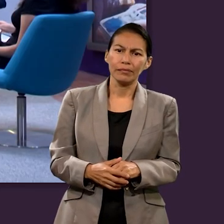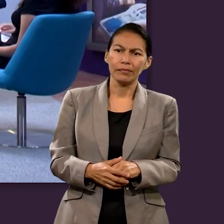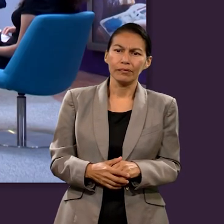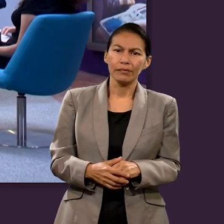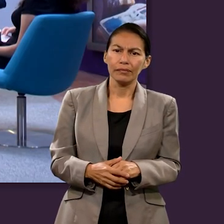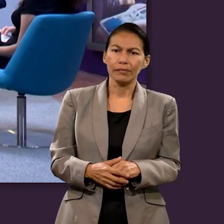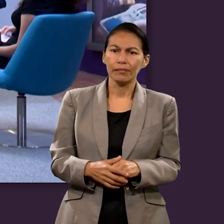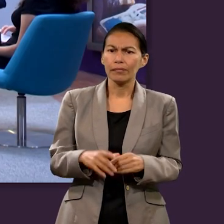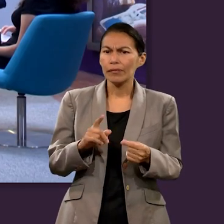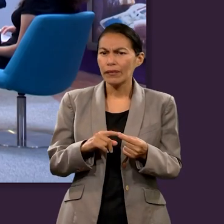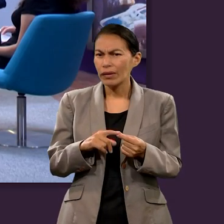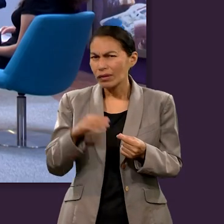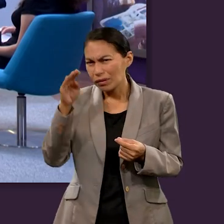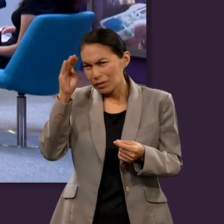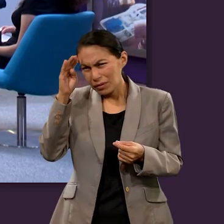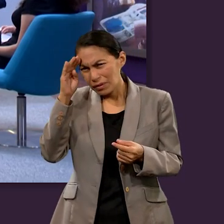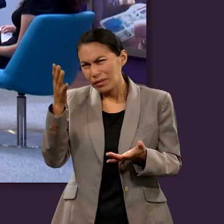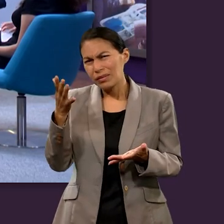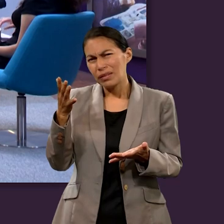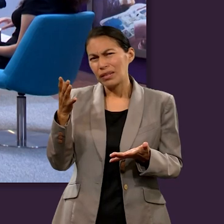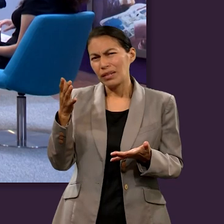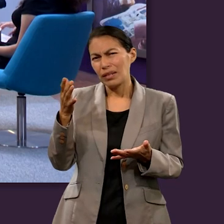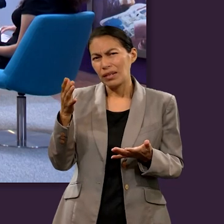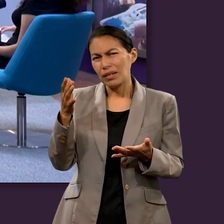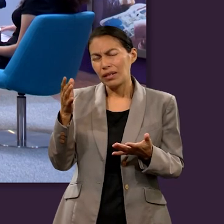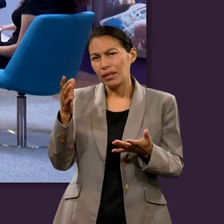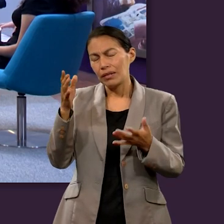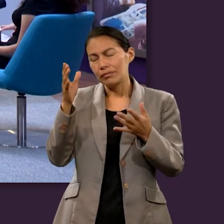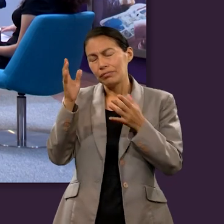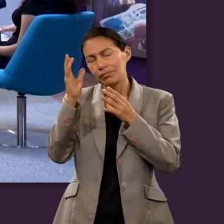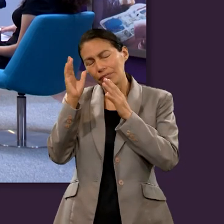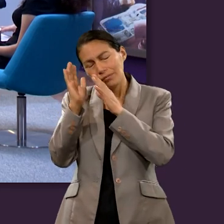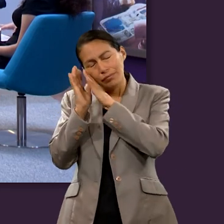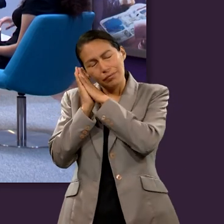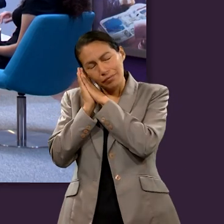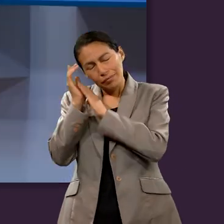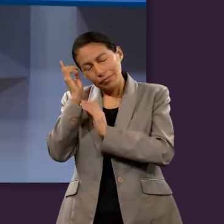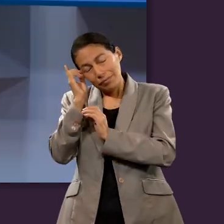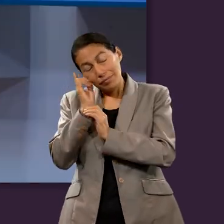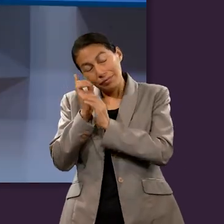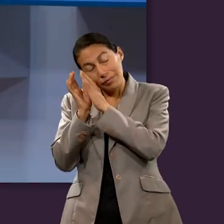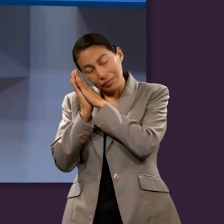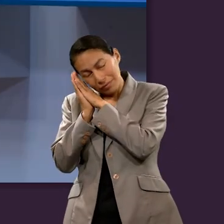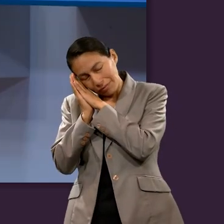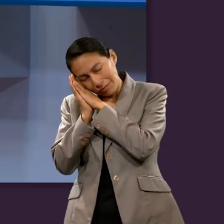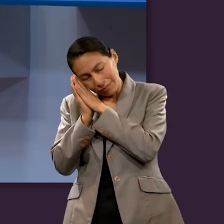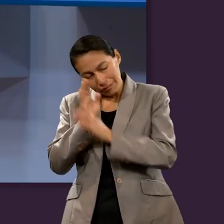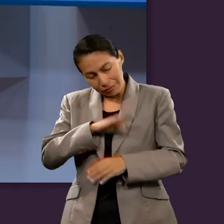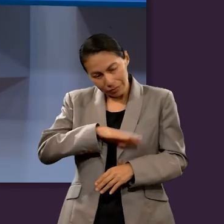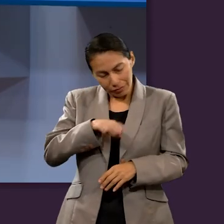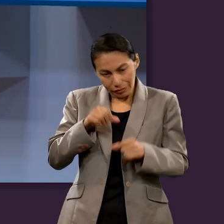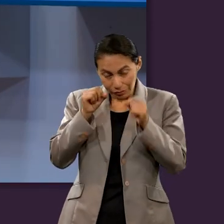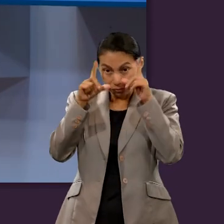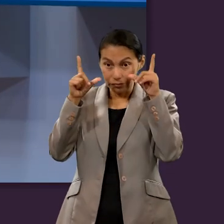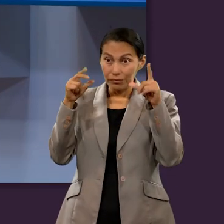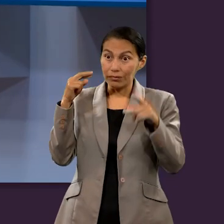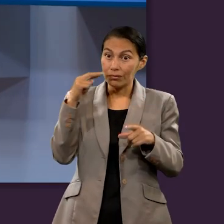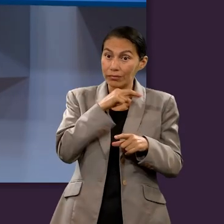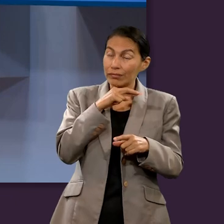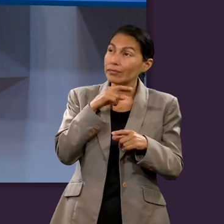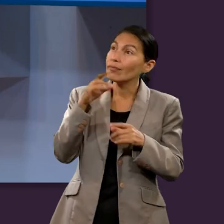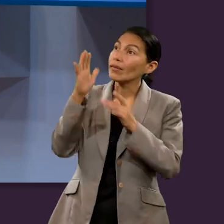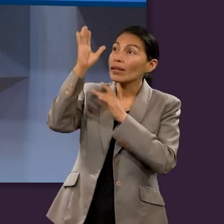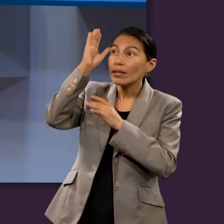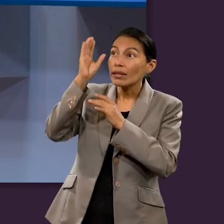que sería cerrar los ojos y morir, verdad? Y despertar de inmediato y estar con Cristo.